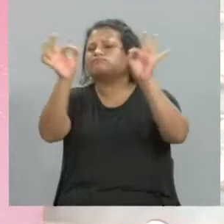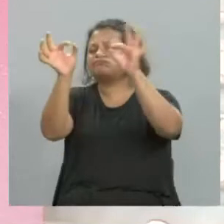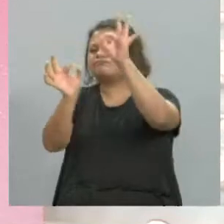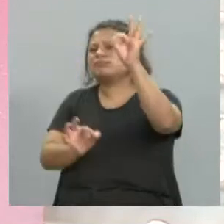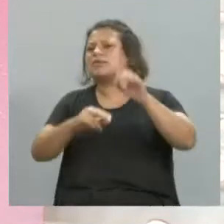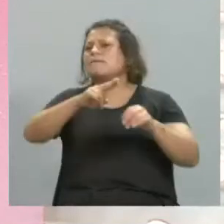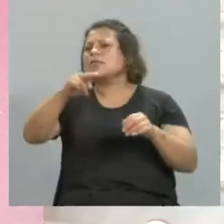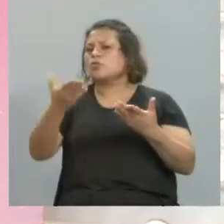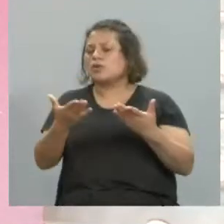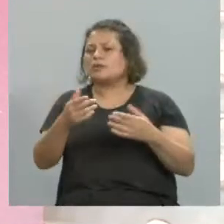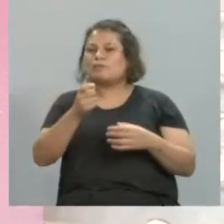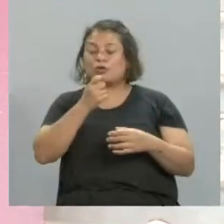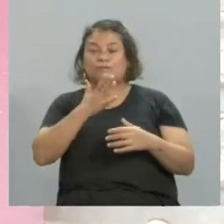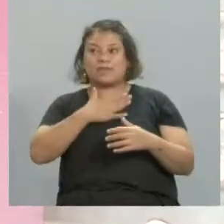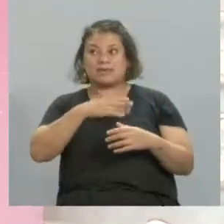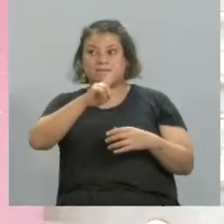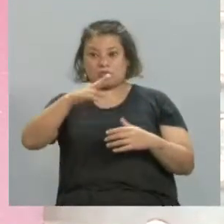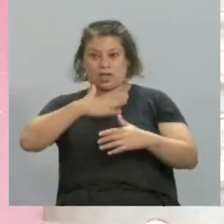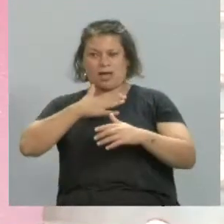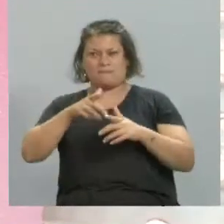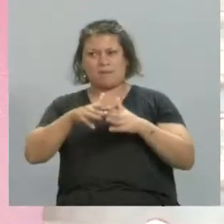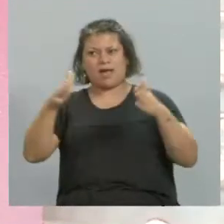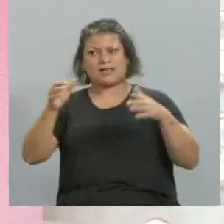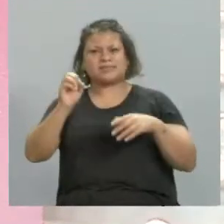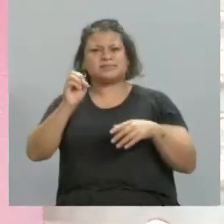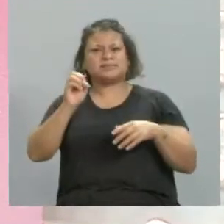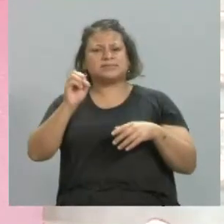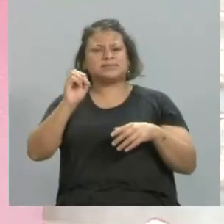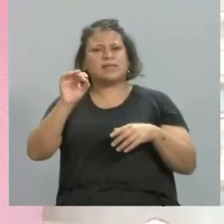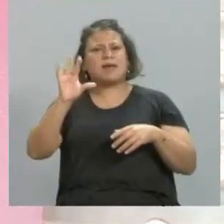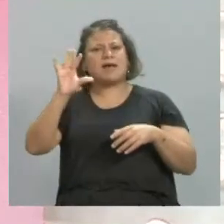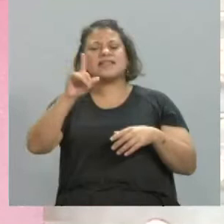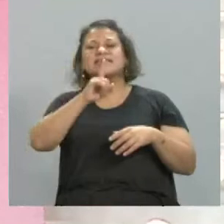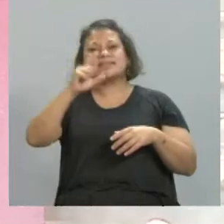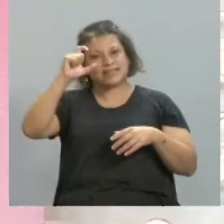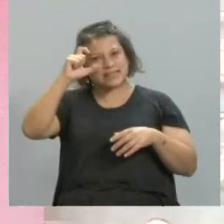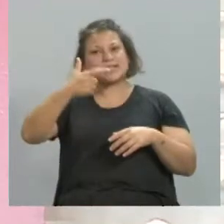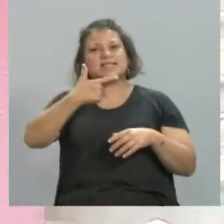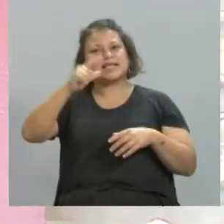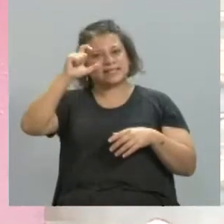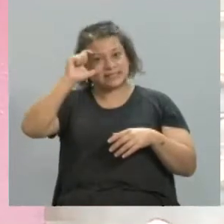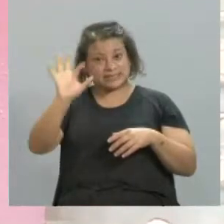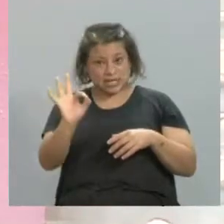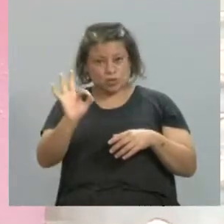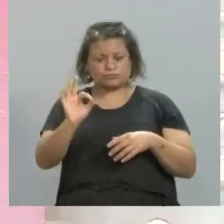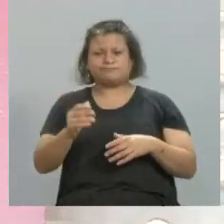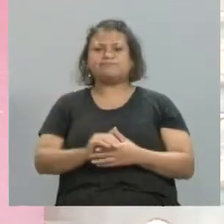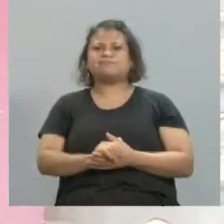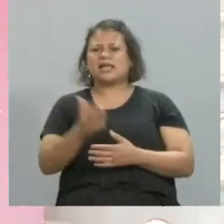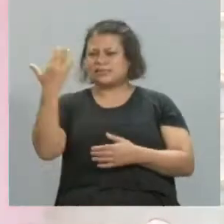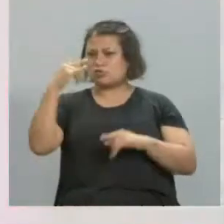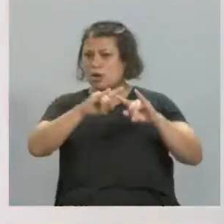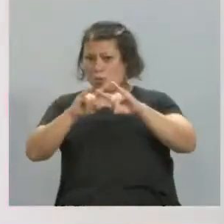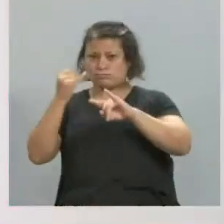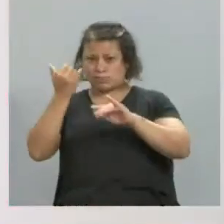Mira, mi obra, mi pintura más grande es una que se llama Teseo. Es una pintura que yo quiero mucho que está en la web, que mide dos